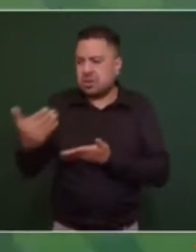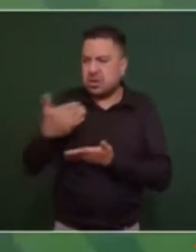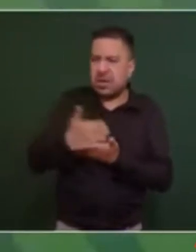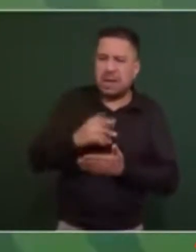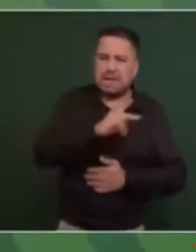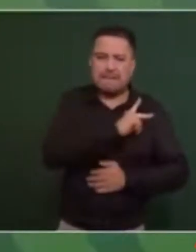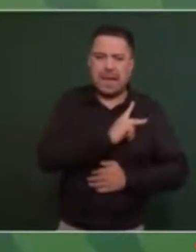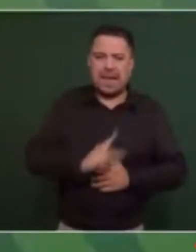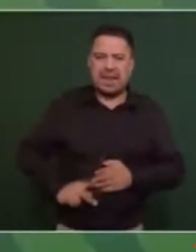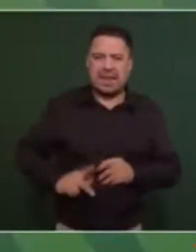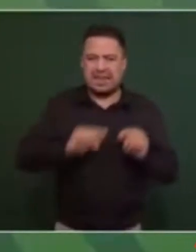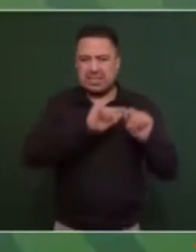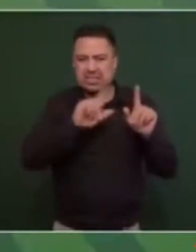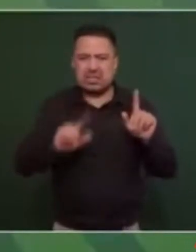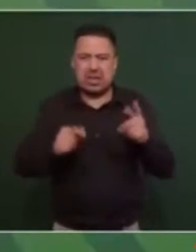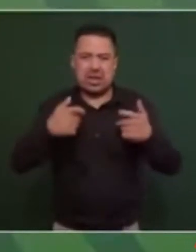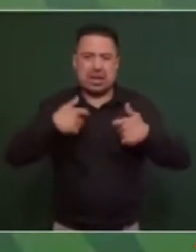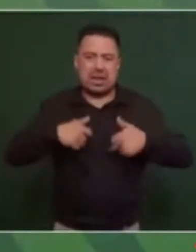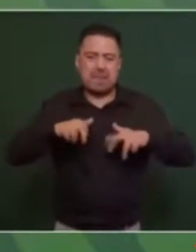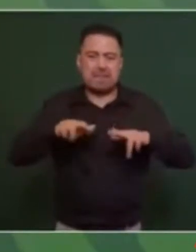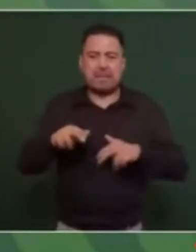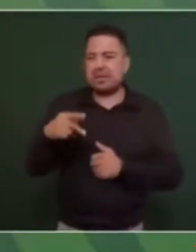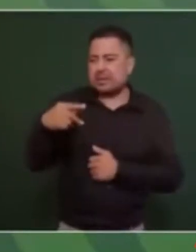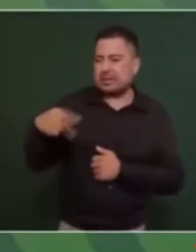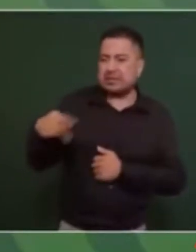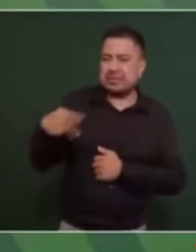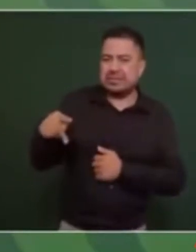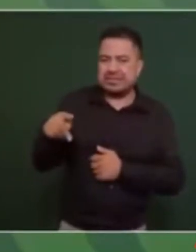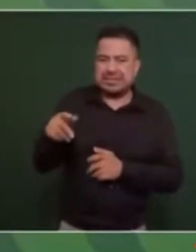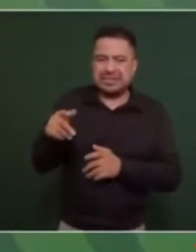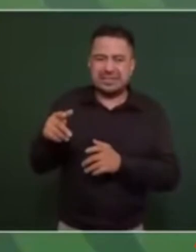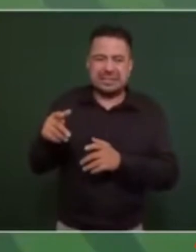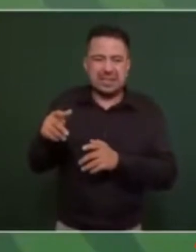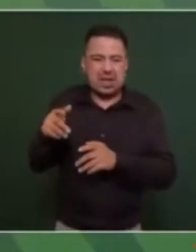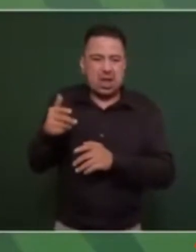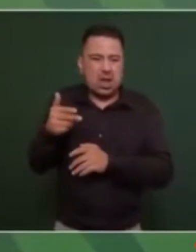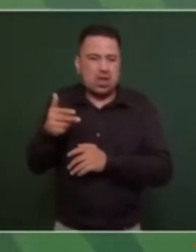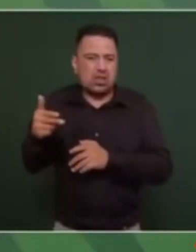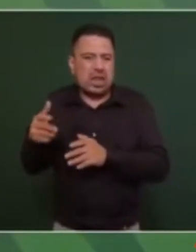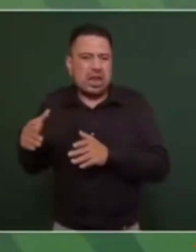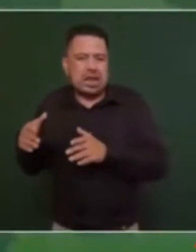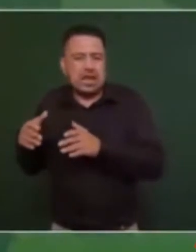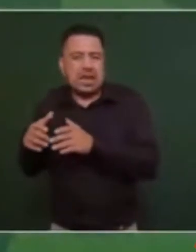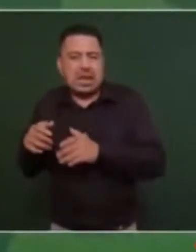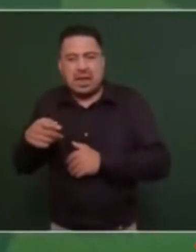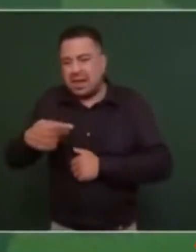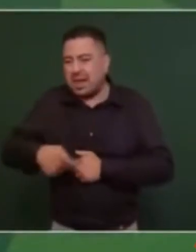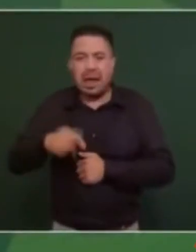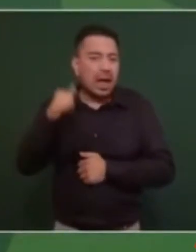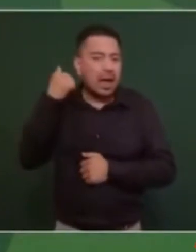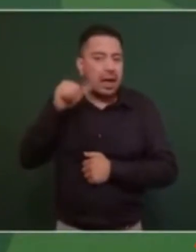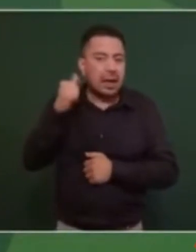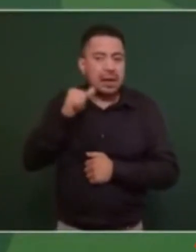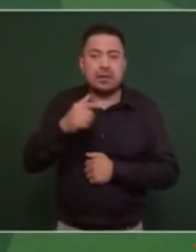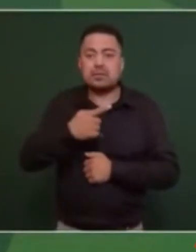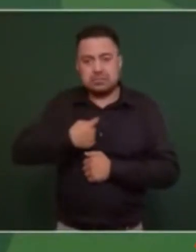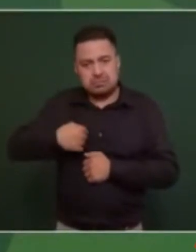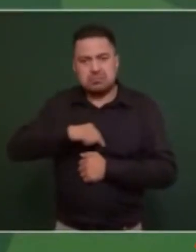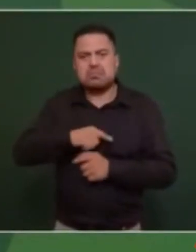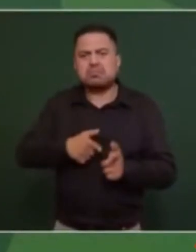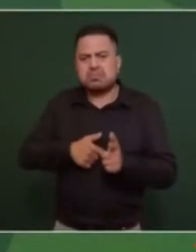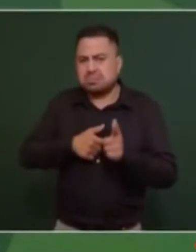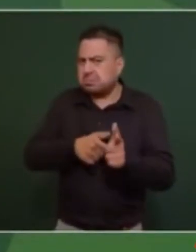representantes de ellos de estos pequeños hoteleros de Acapulco y los vamos a seguir